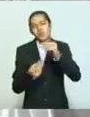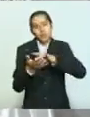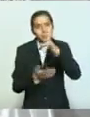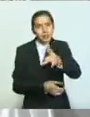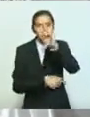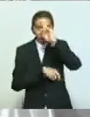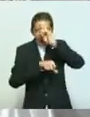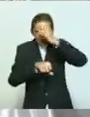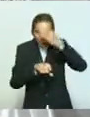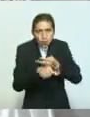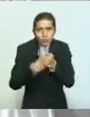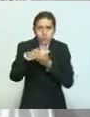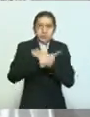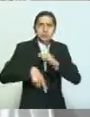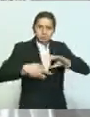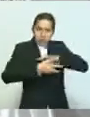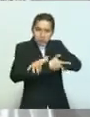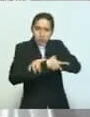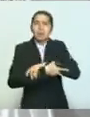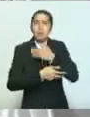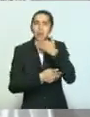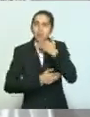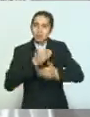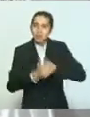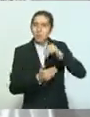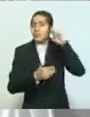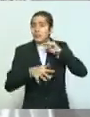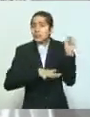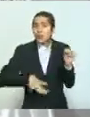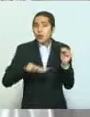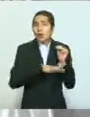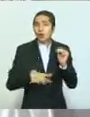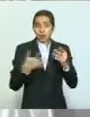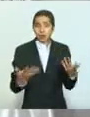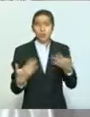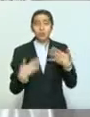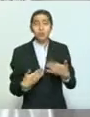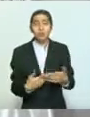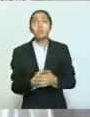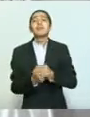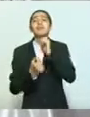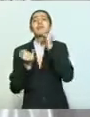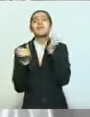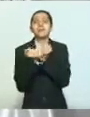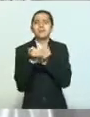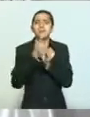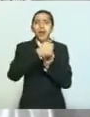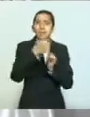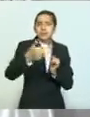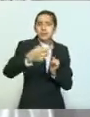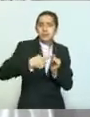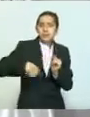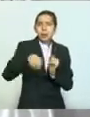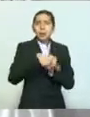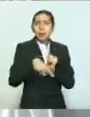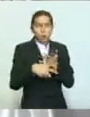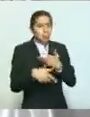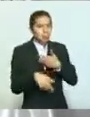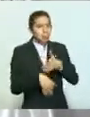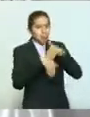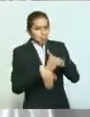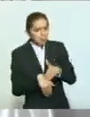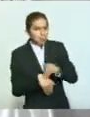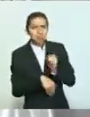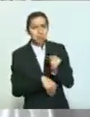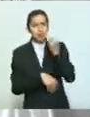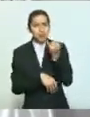solidarias con Michoacán y su gente, que aportaron lo que les correspondía o les corresponde